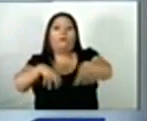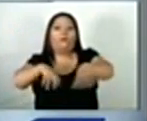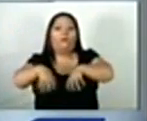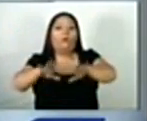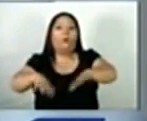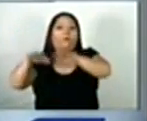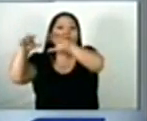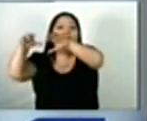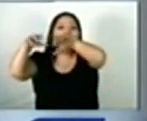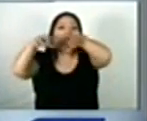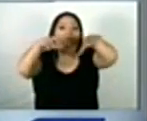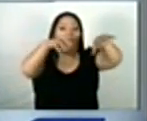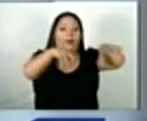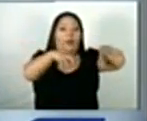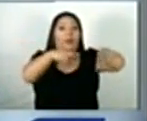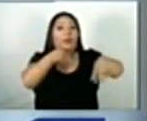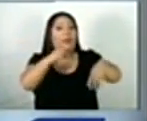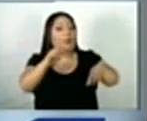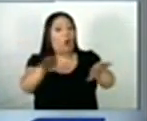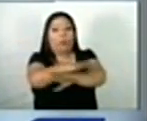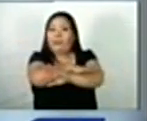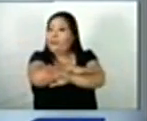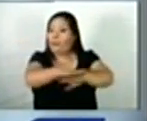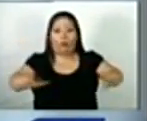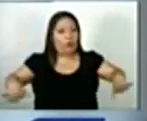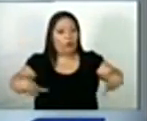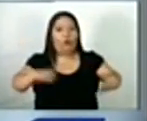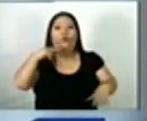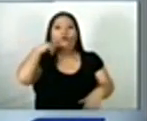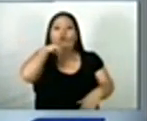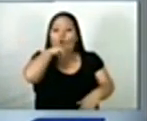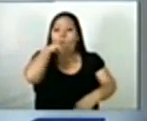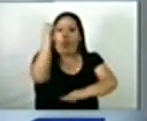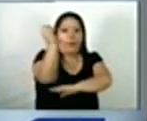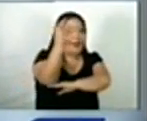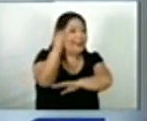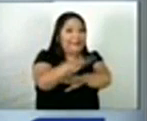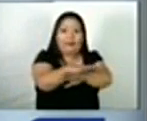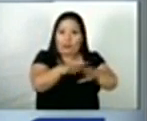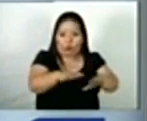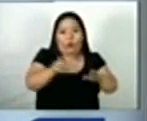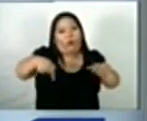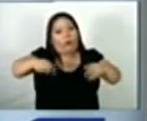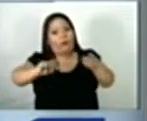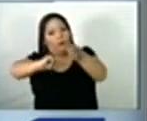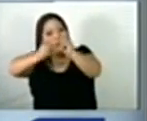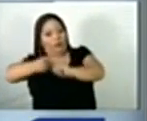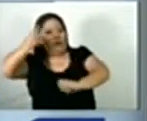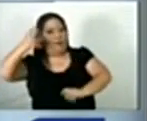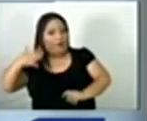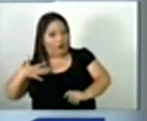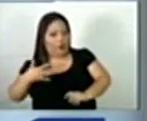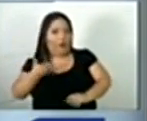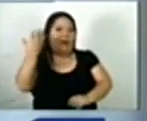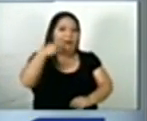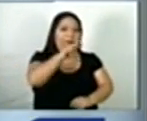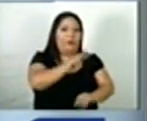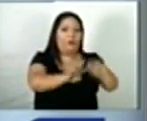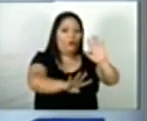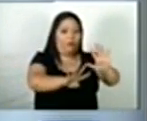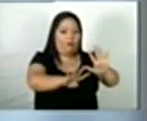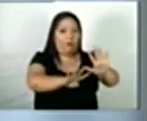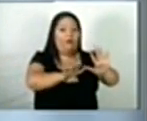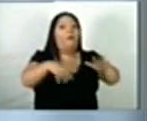por la presencia de lluvias y deja sin efecto la alerta roja que fue emitida el pasado 29 de octubre, esto debido al